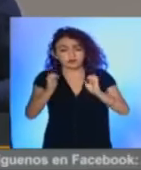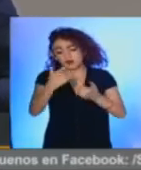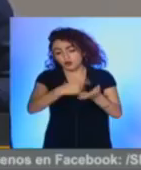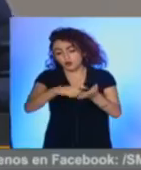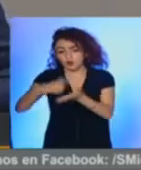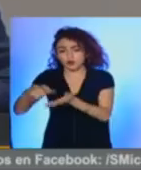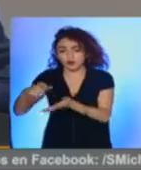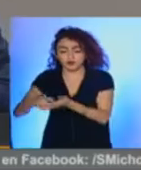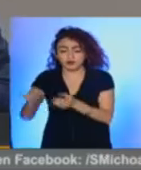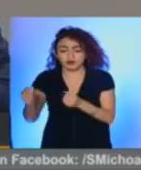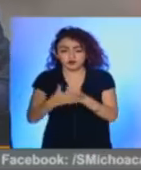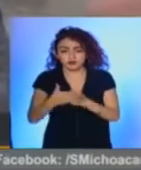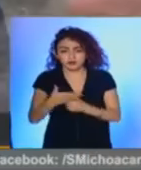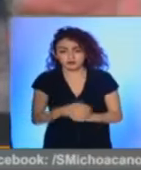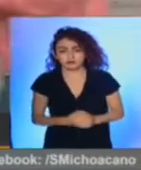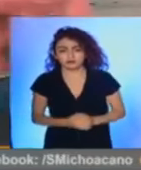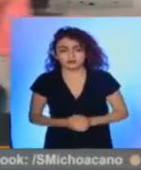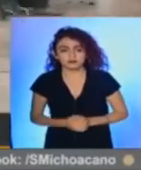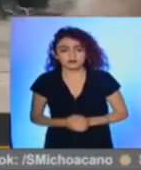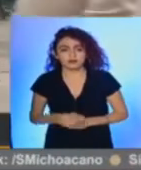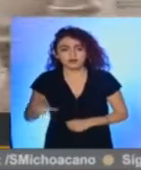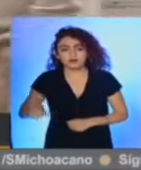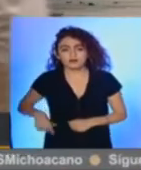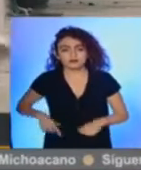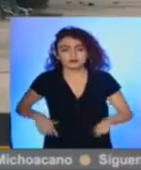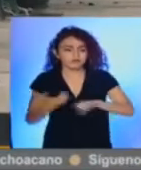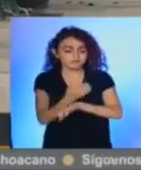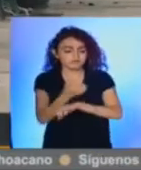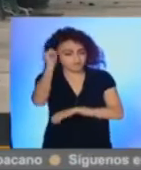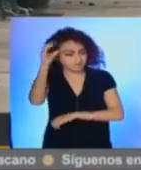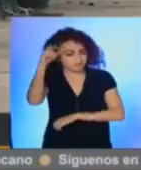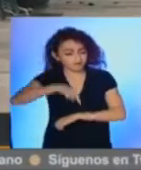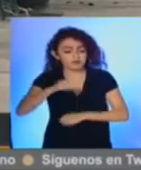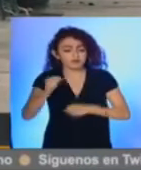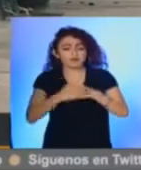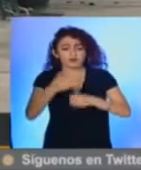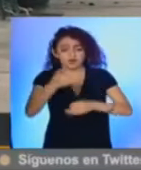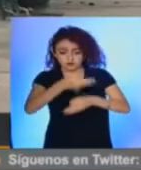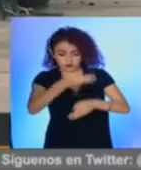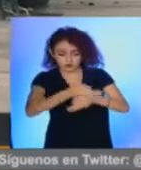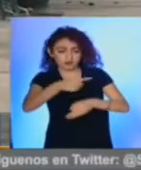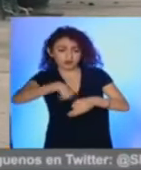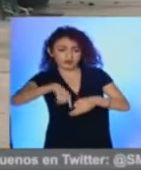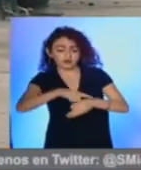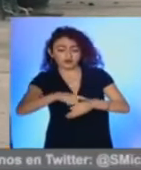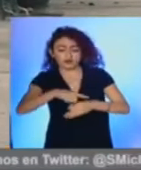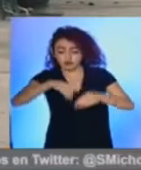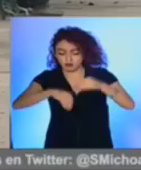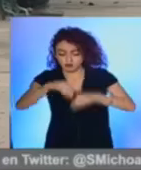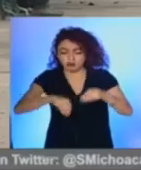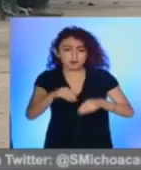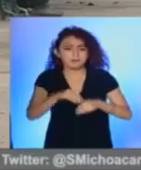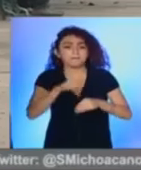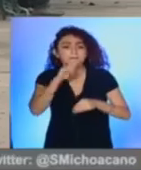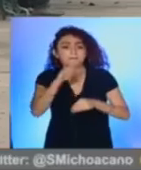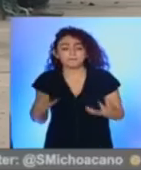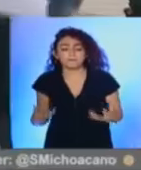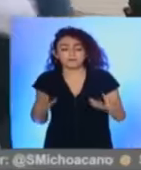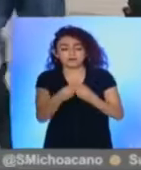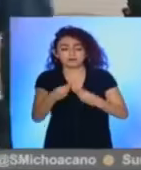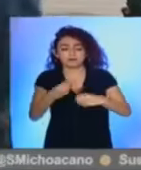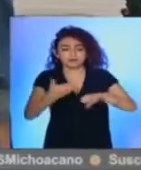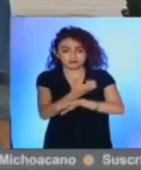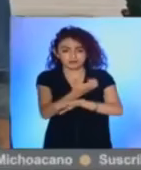compra en la administración. El gobernador agregó que durante su administración se sentaron las bases para conformar un sistema